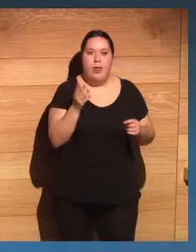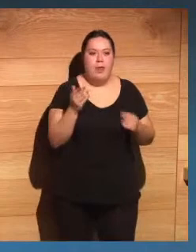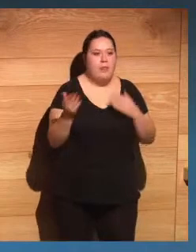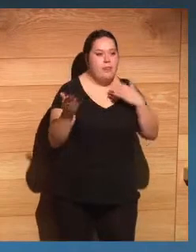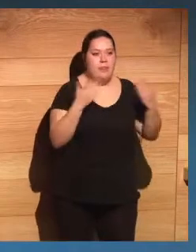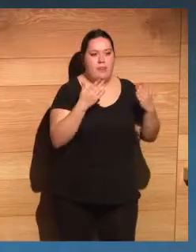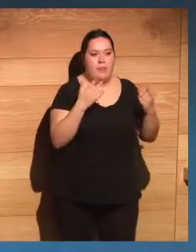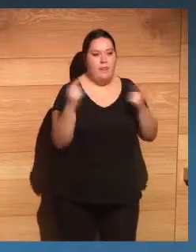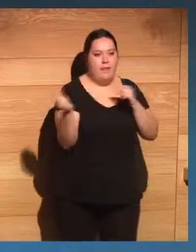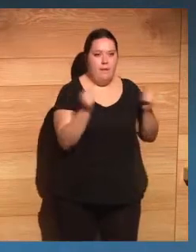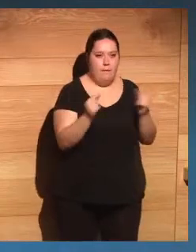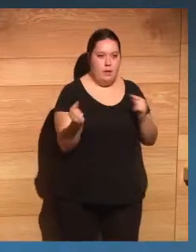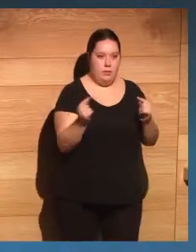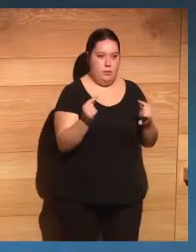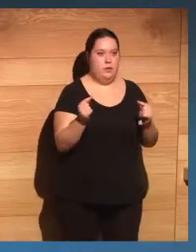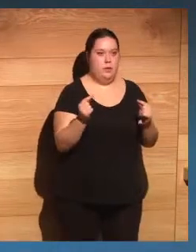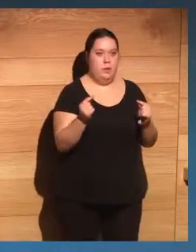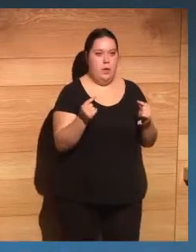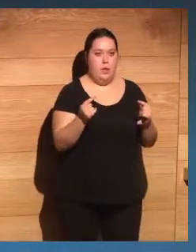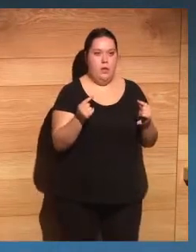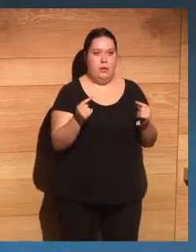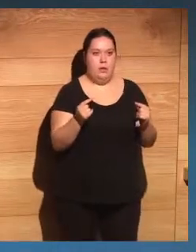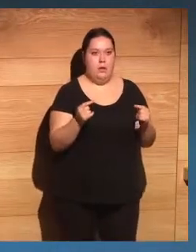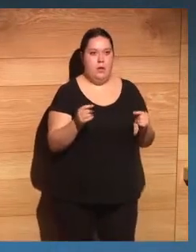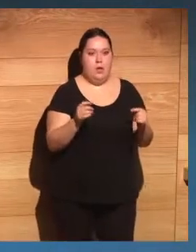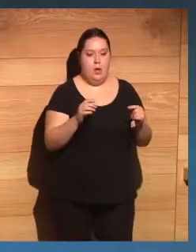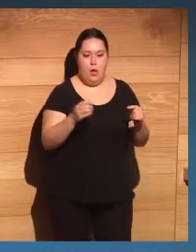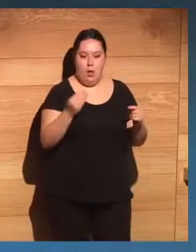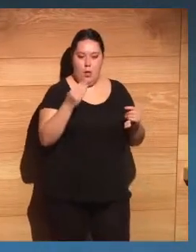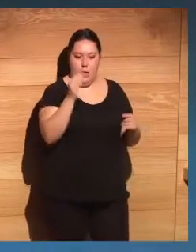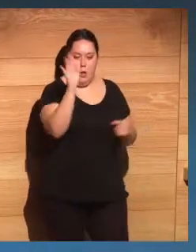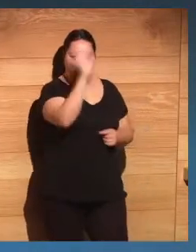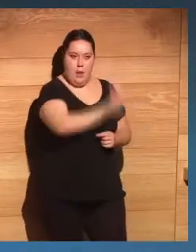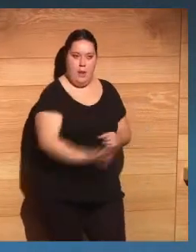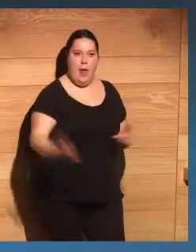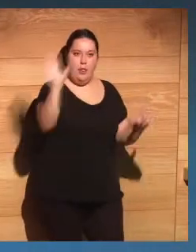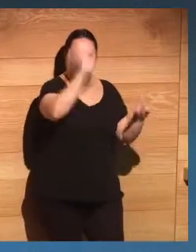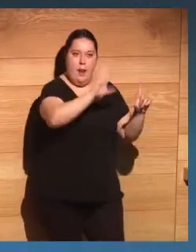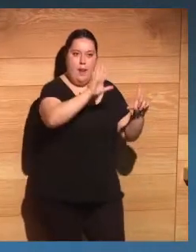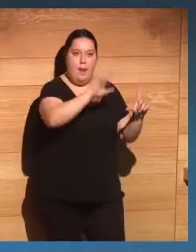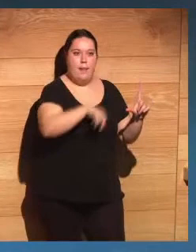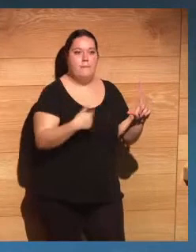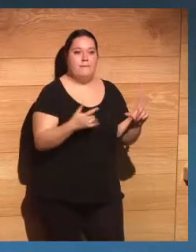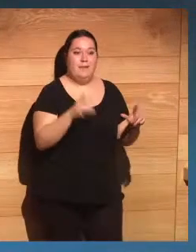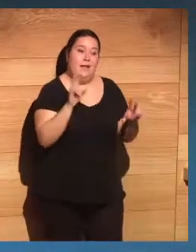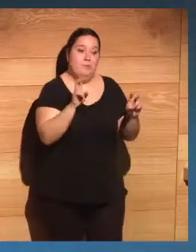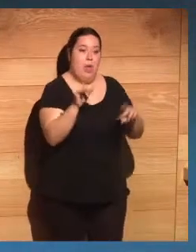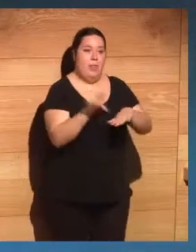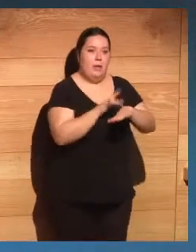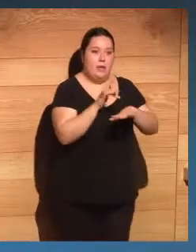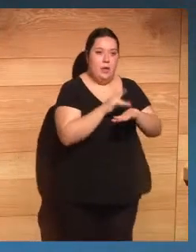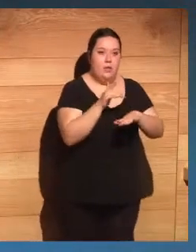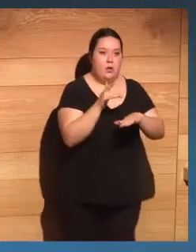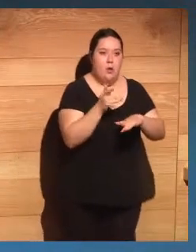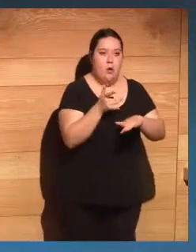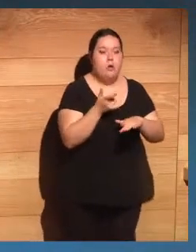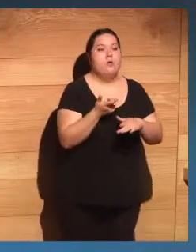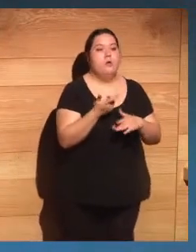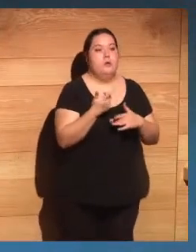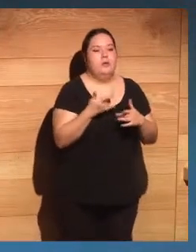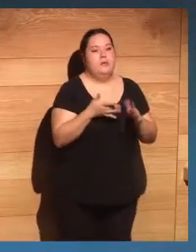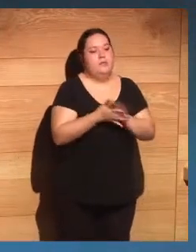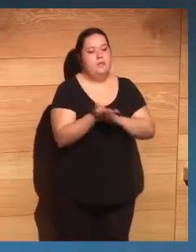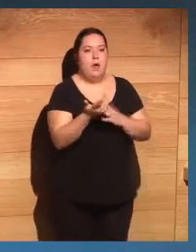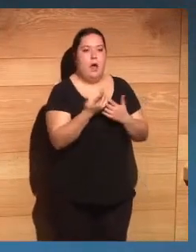gran debate nacional sobre la posibilidad de que este mundo de la digitalización también nos permita hacer una redistribución